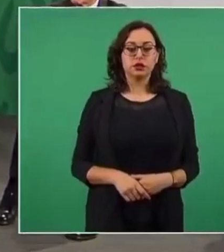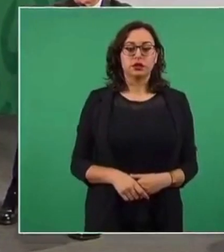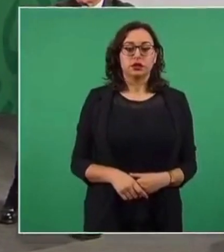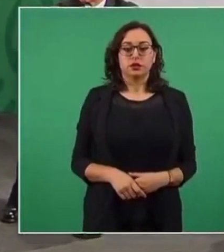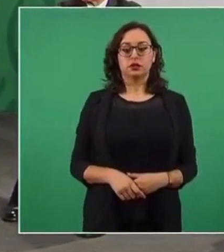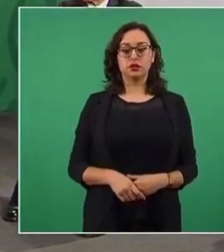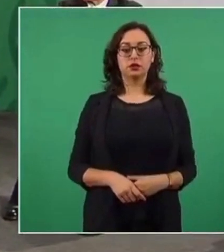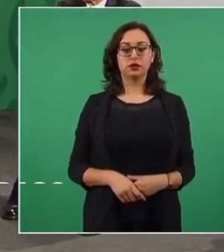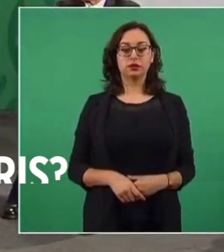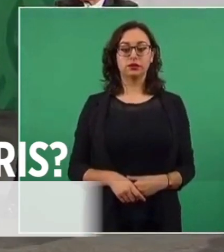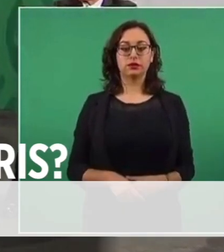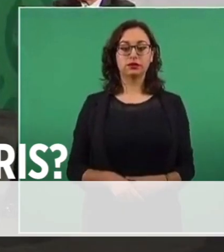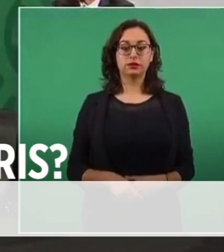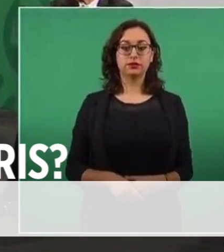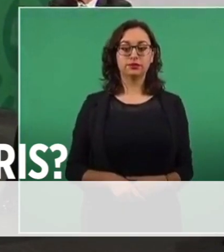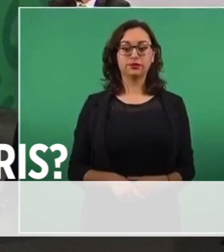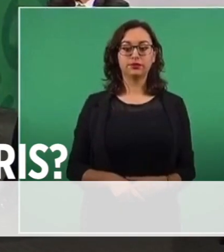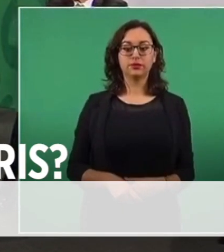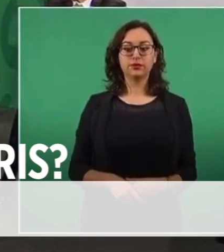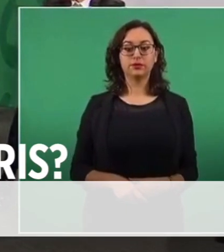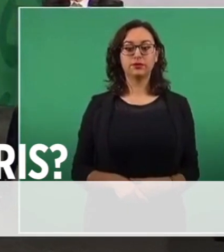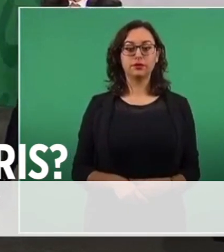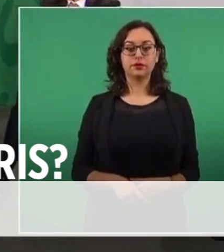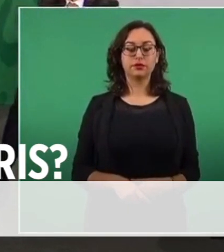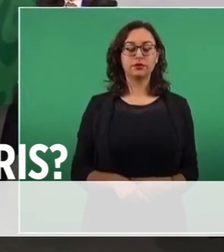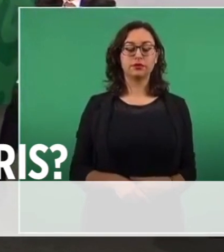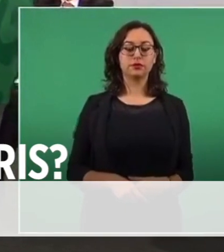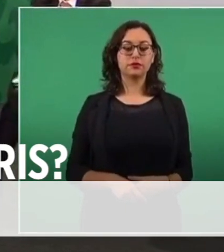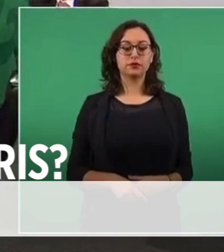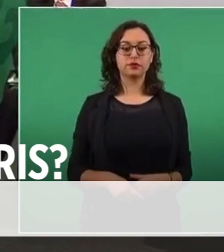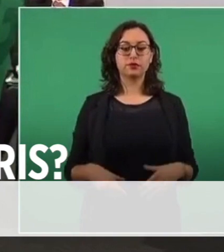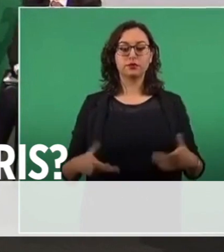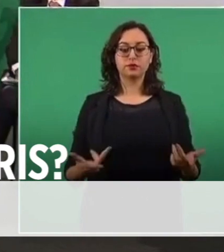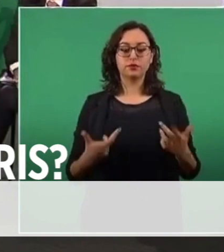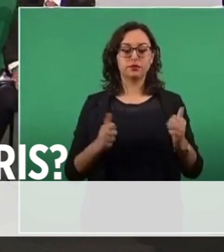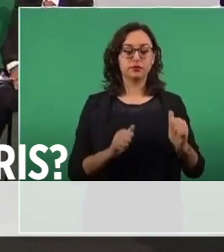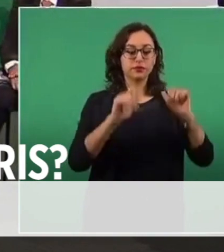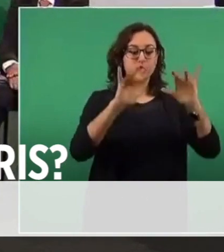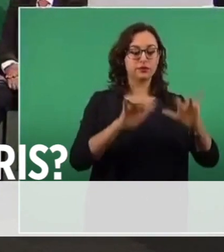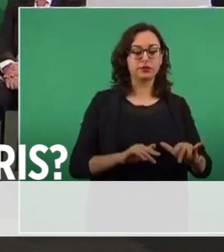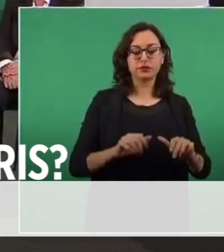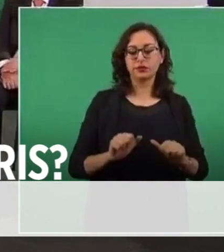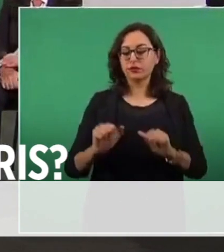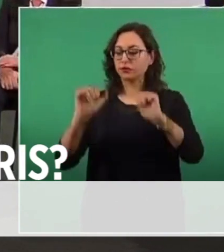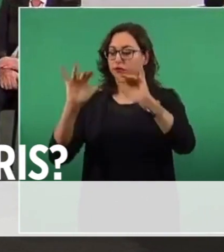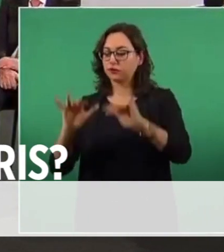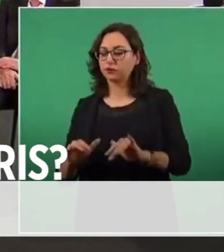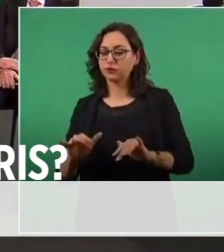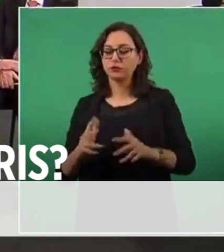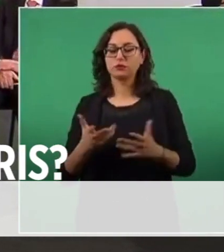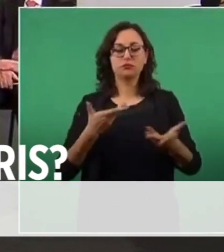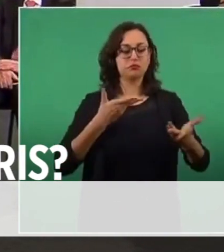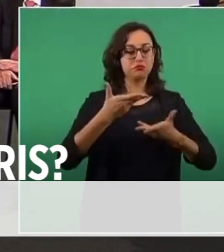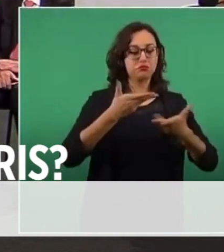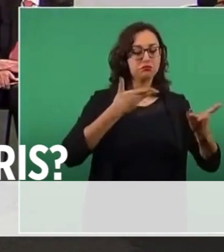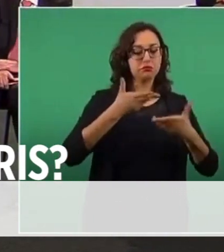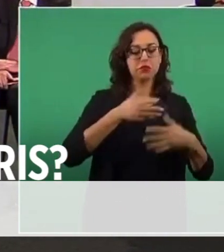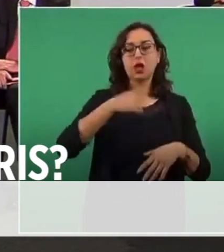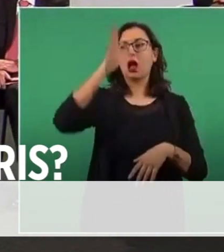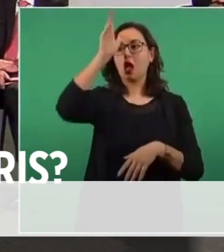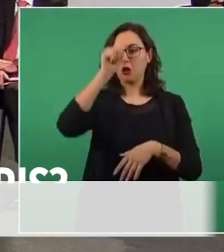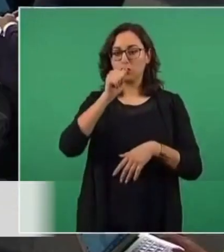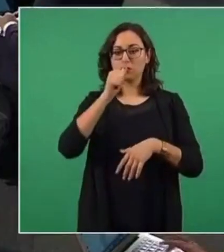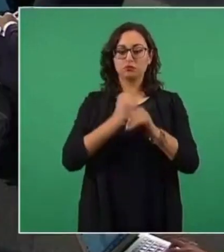Bueno, vamos a firmar un memorándum de entendimiento entre ambos gobiernos para